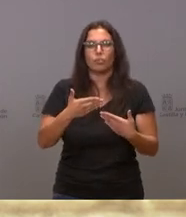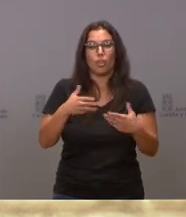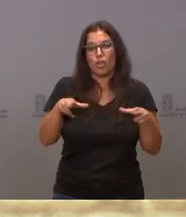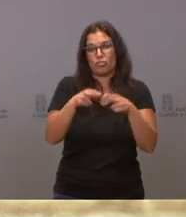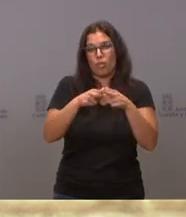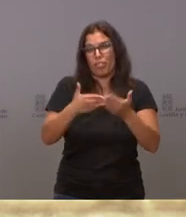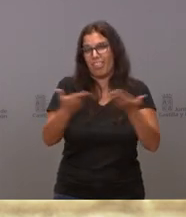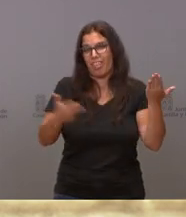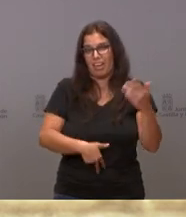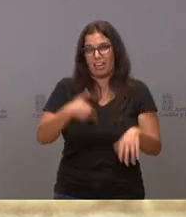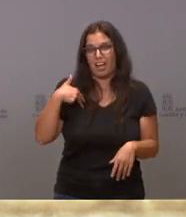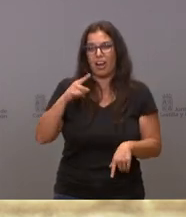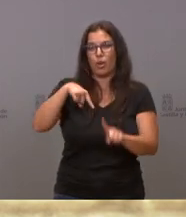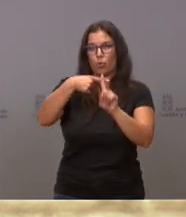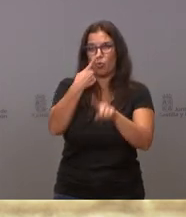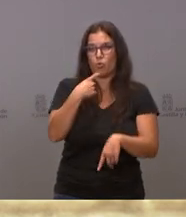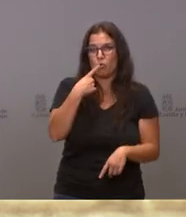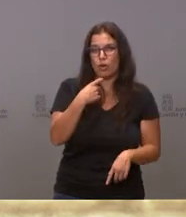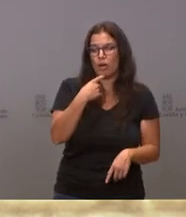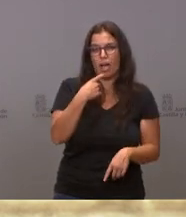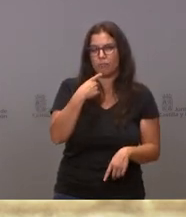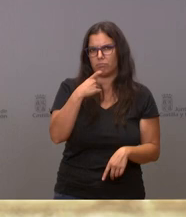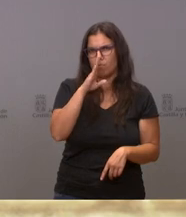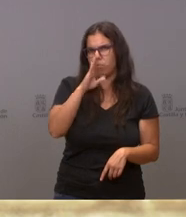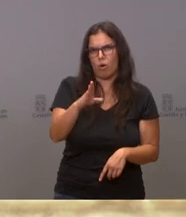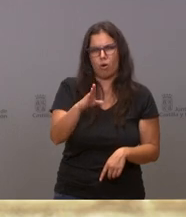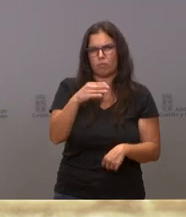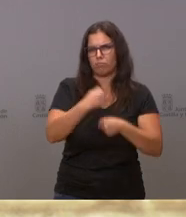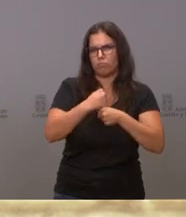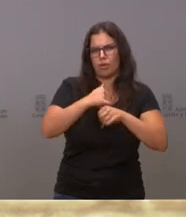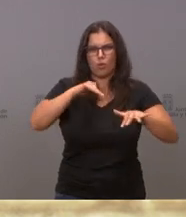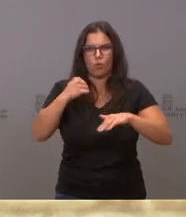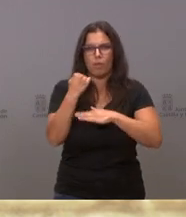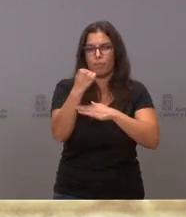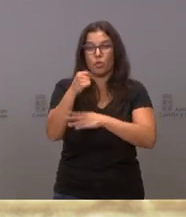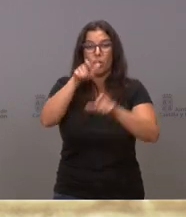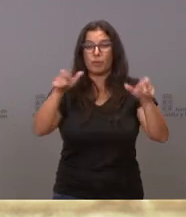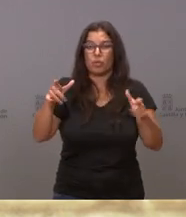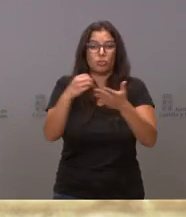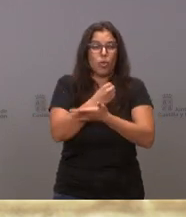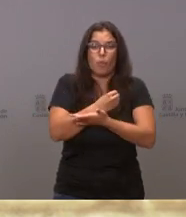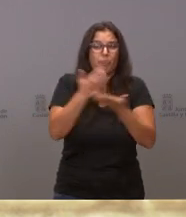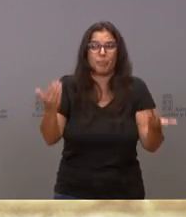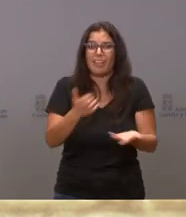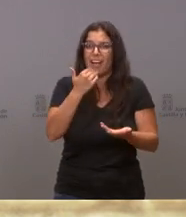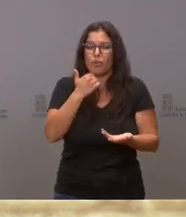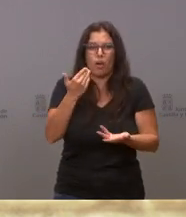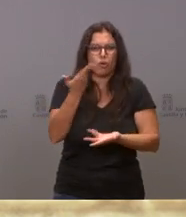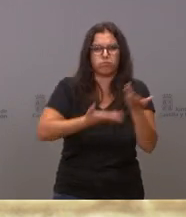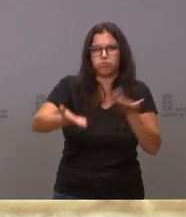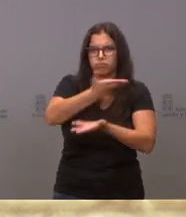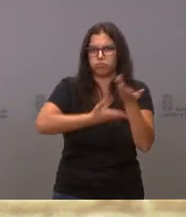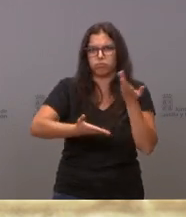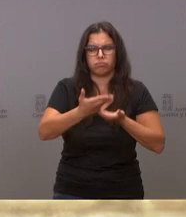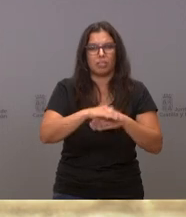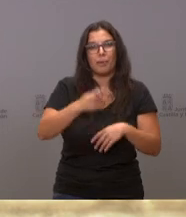en su conjunto, Cruz Roja, que estuvo presente desde el primer momento dando apoyo. Y a todas las personas que de una manera u otra estuvieron trabajando.